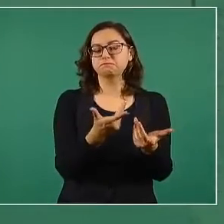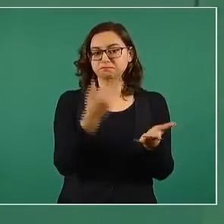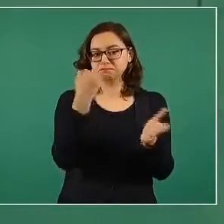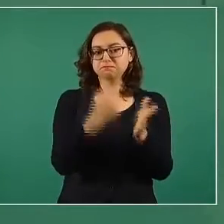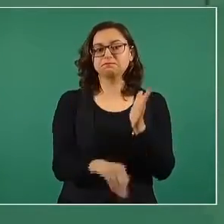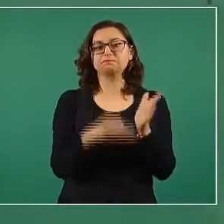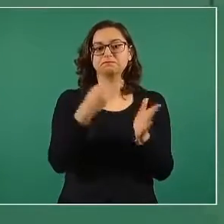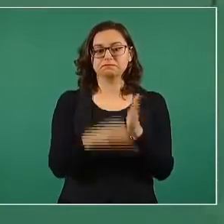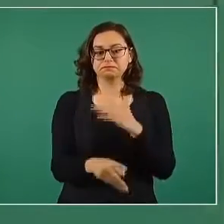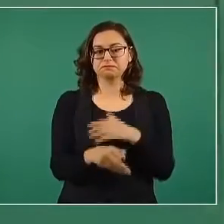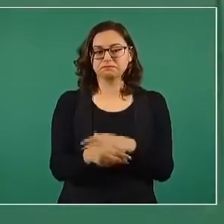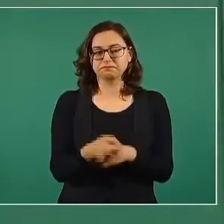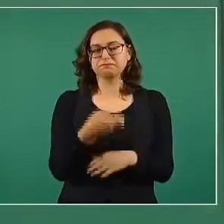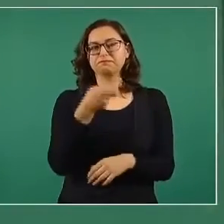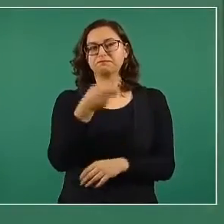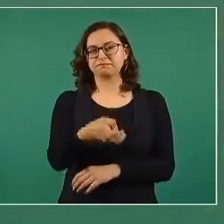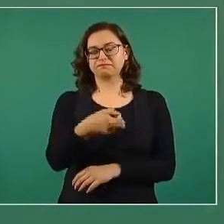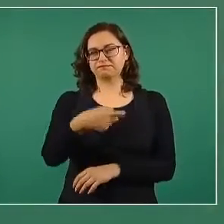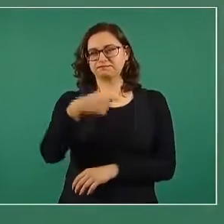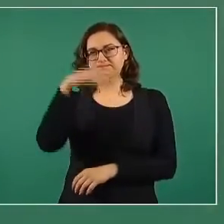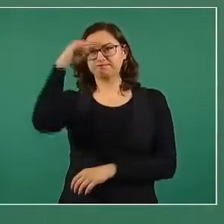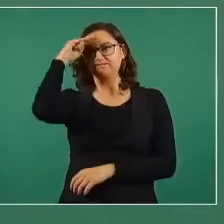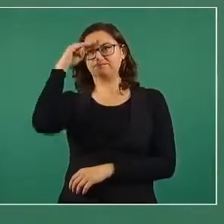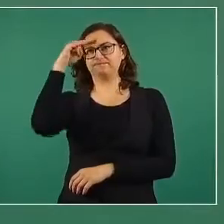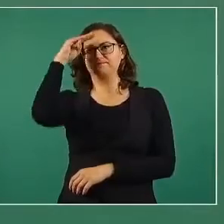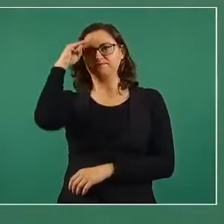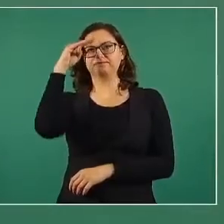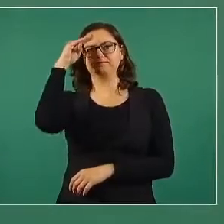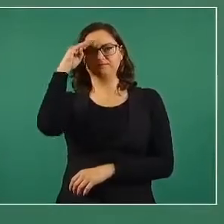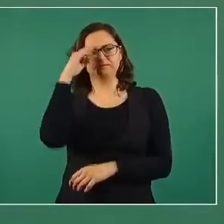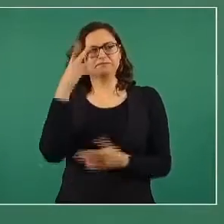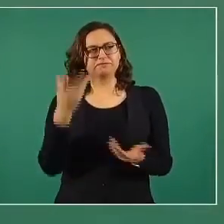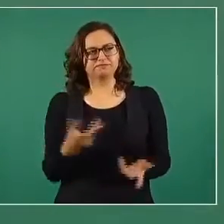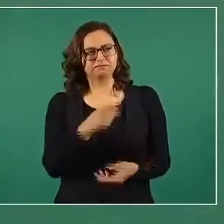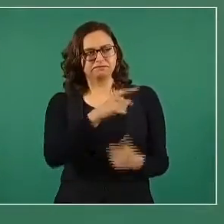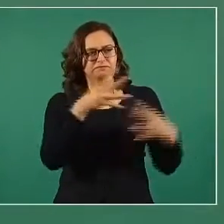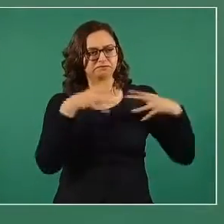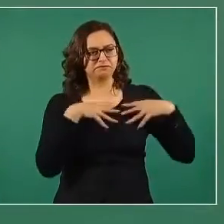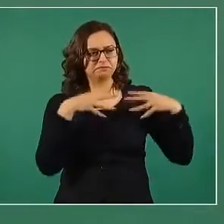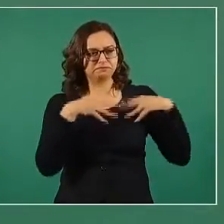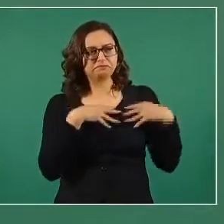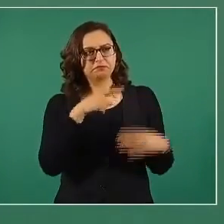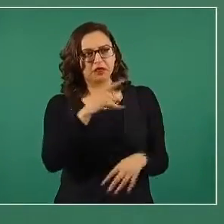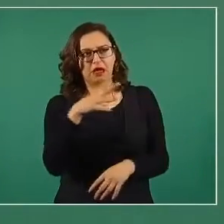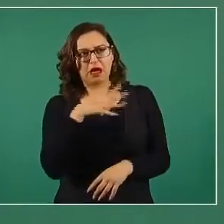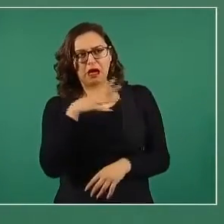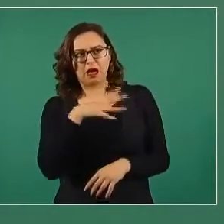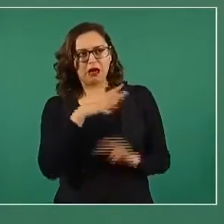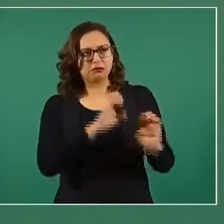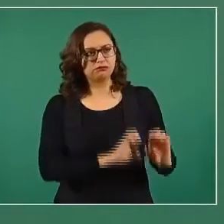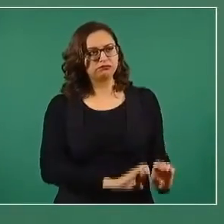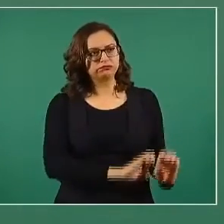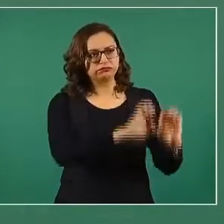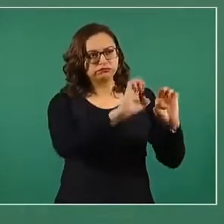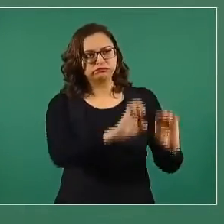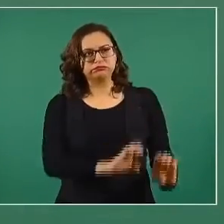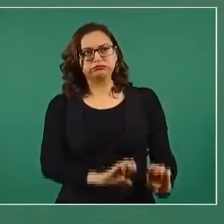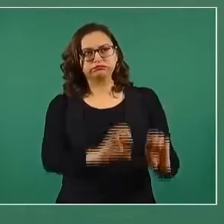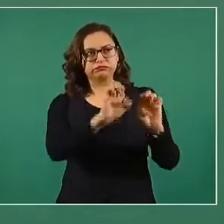aprovechar que existen todas esas instalaciones, pero además la